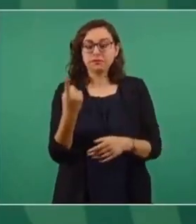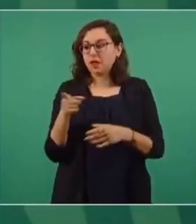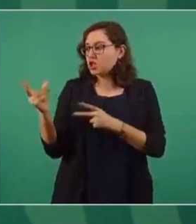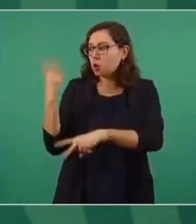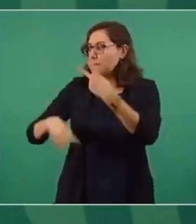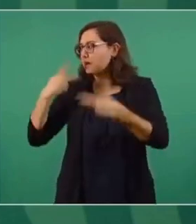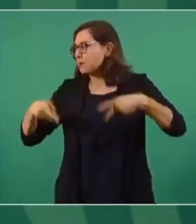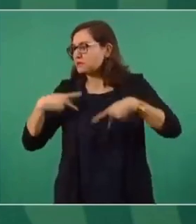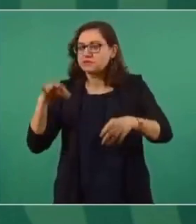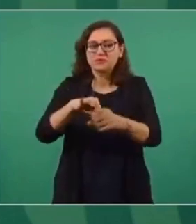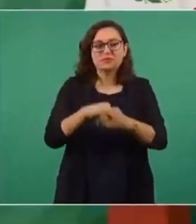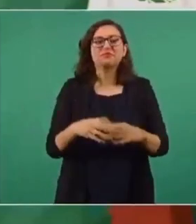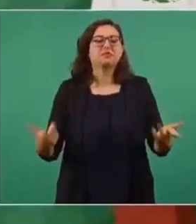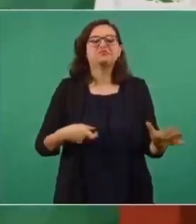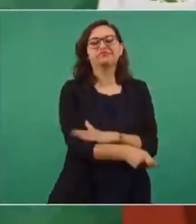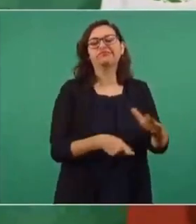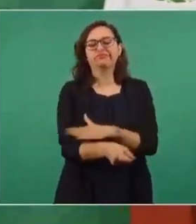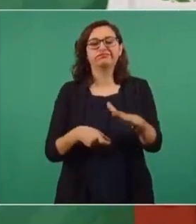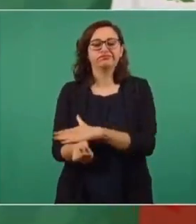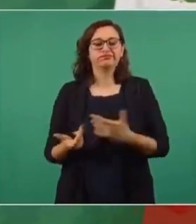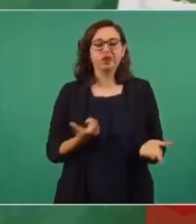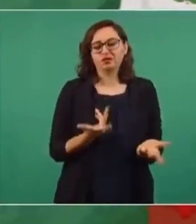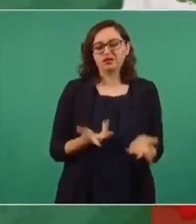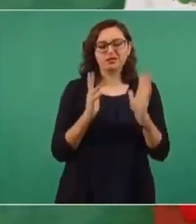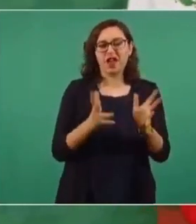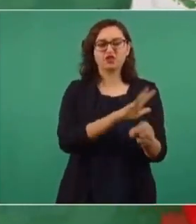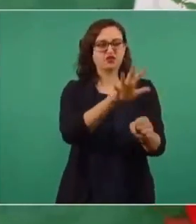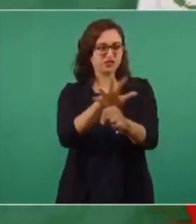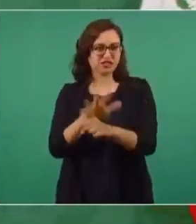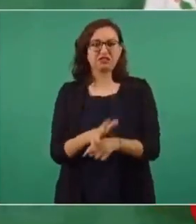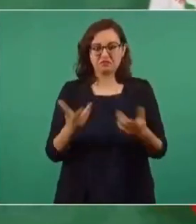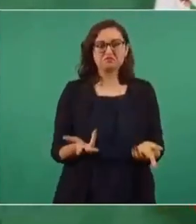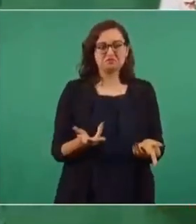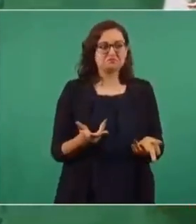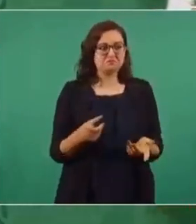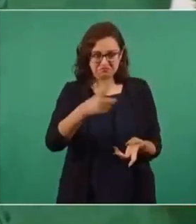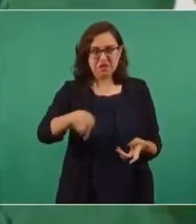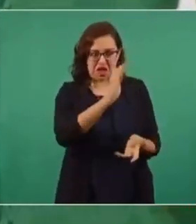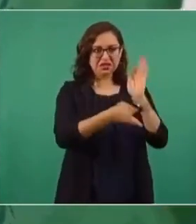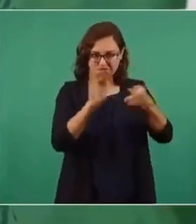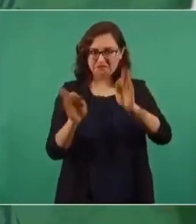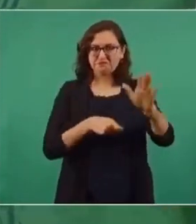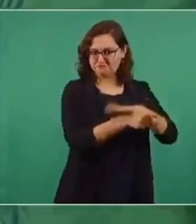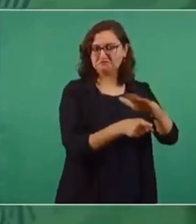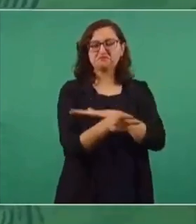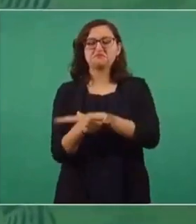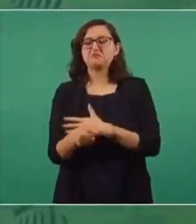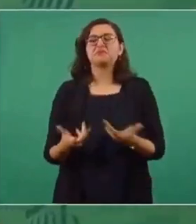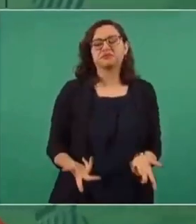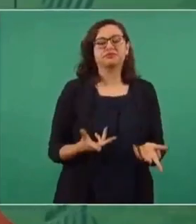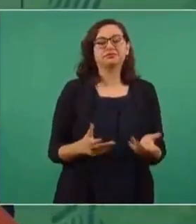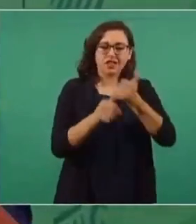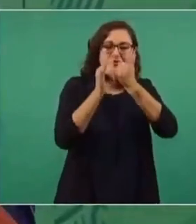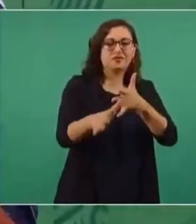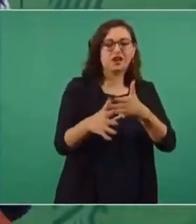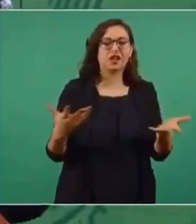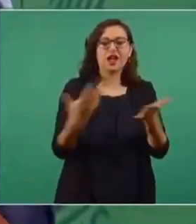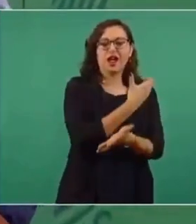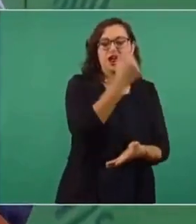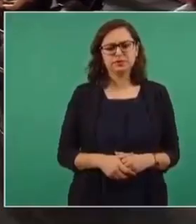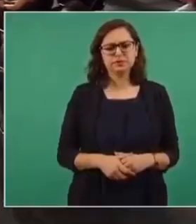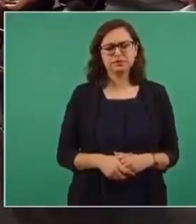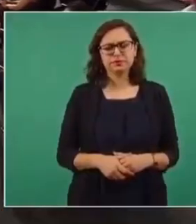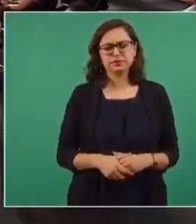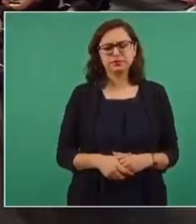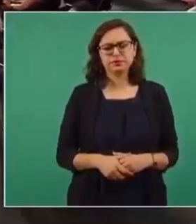y con una cantidad comprada de votos les puede alcanzar para triunfar, entre